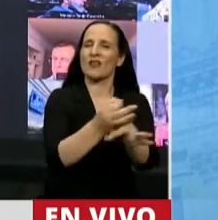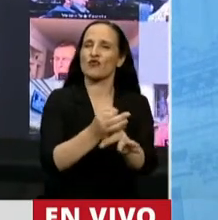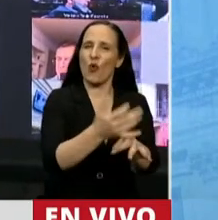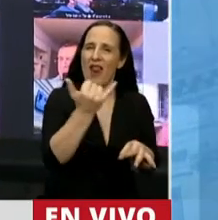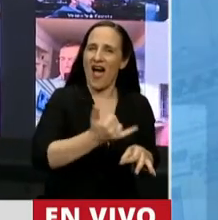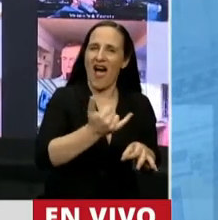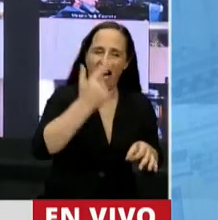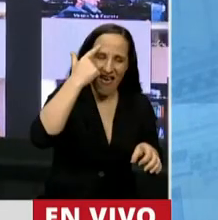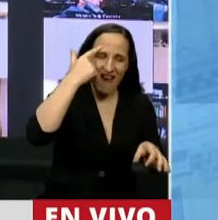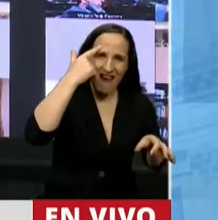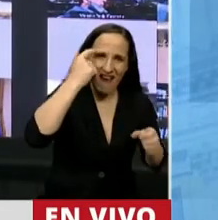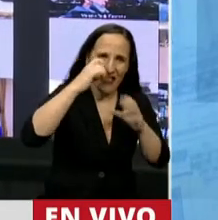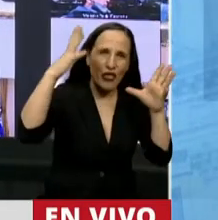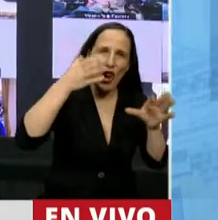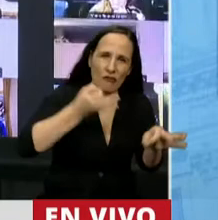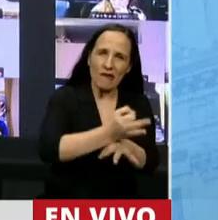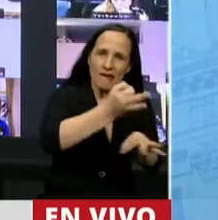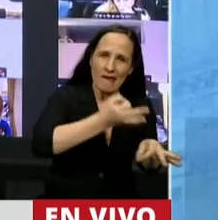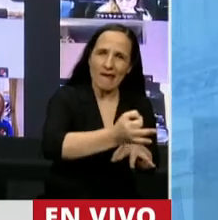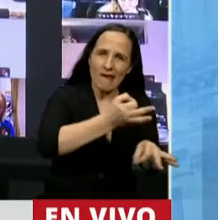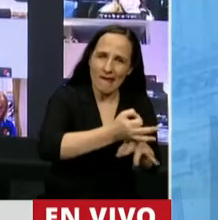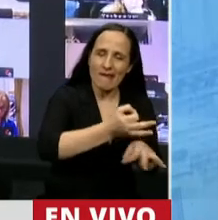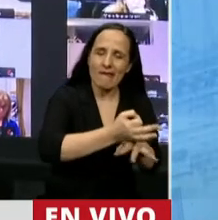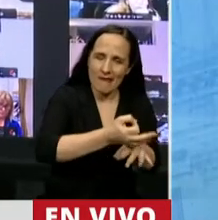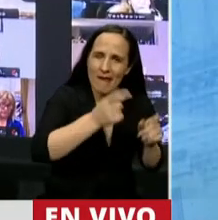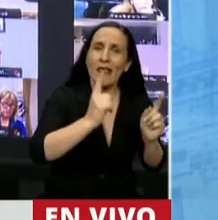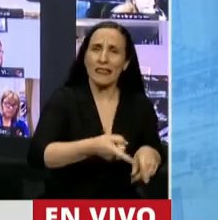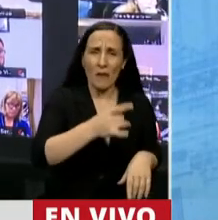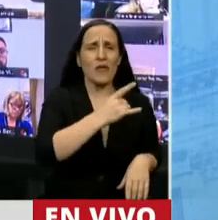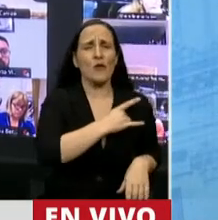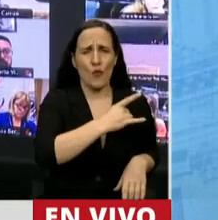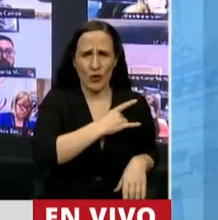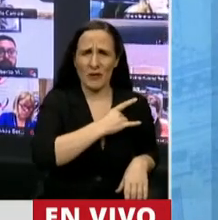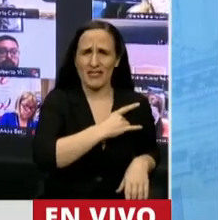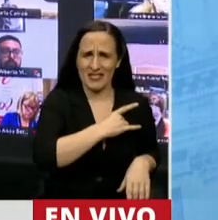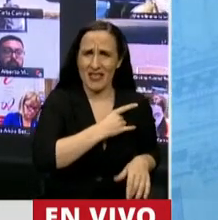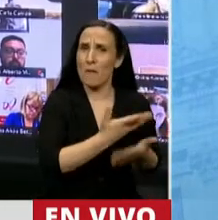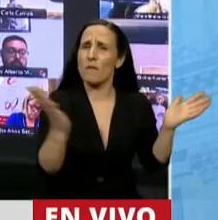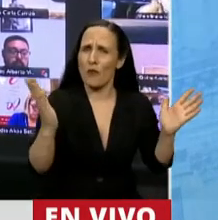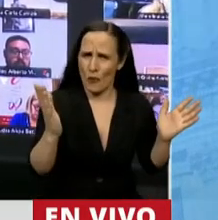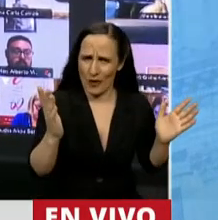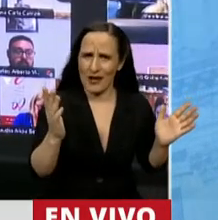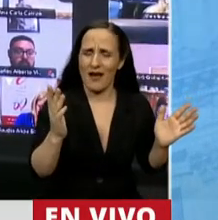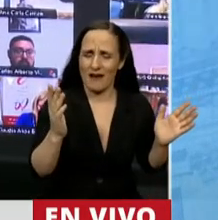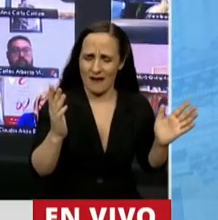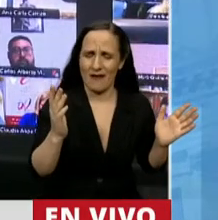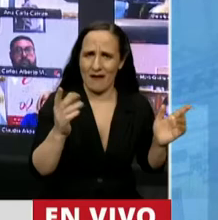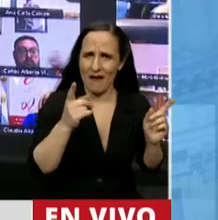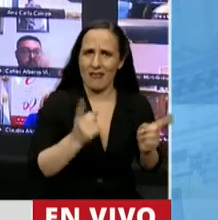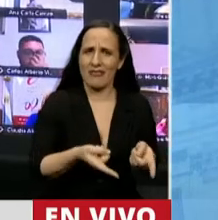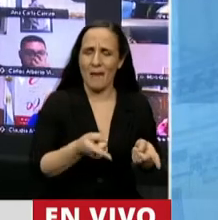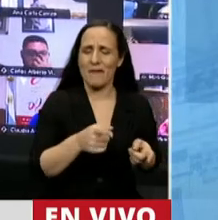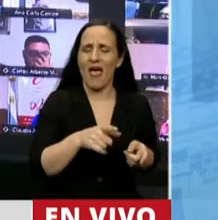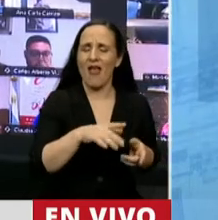y también en el estamento universitario público de la educación